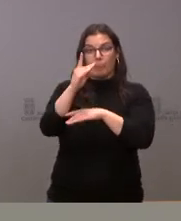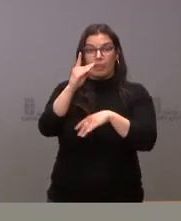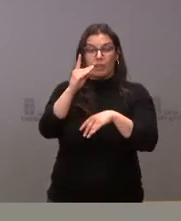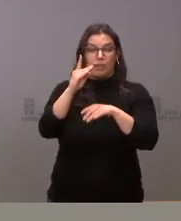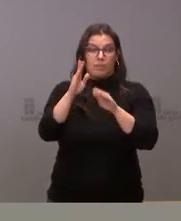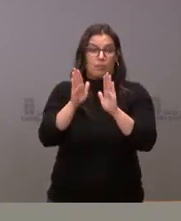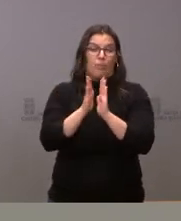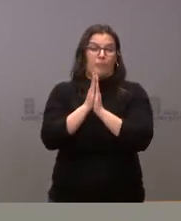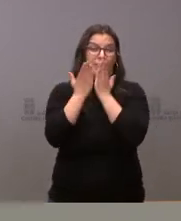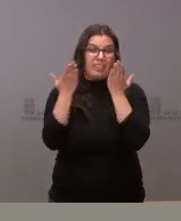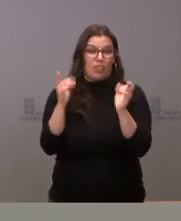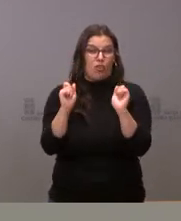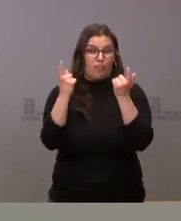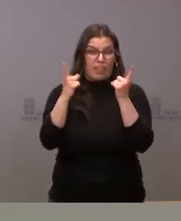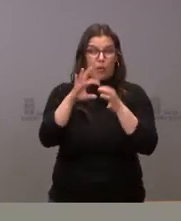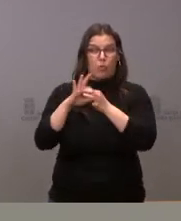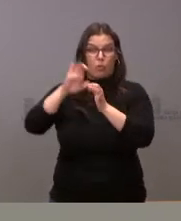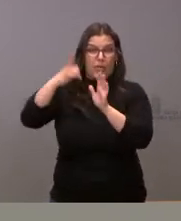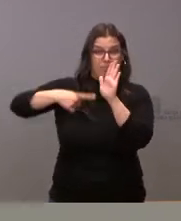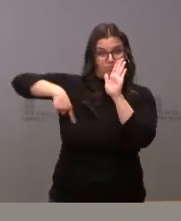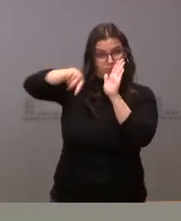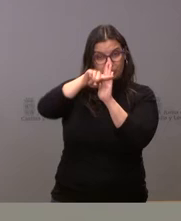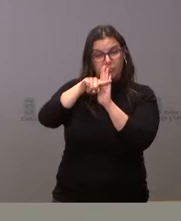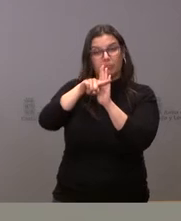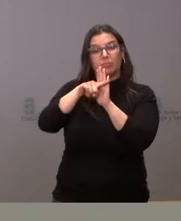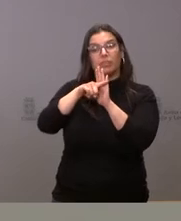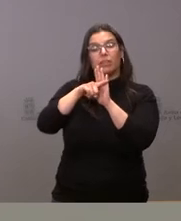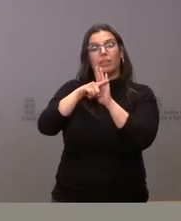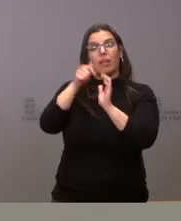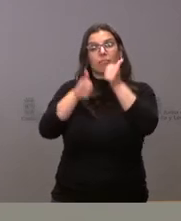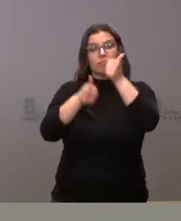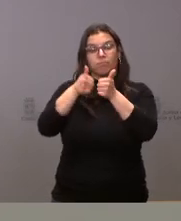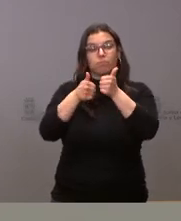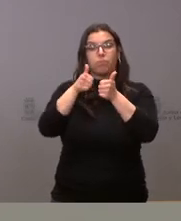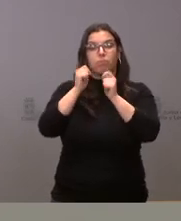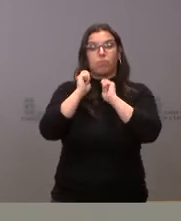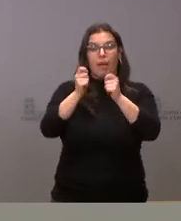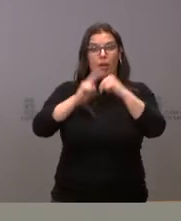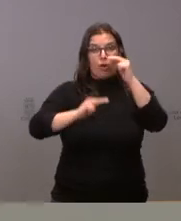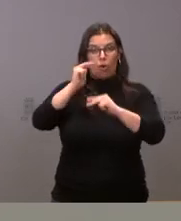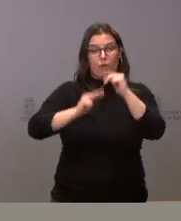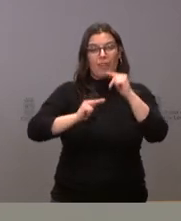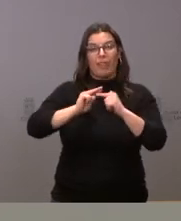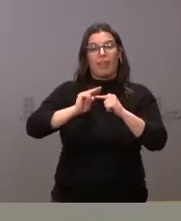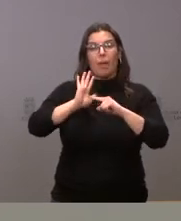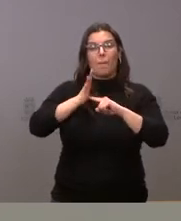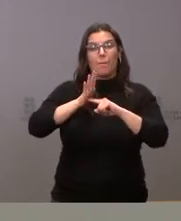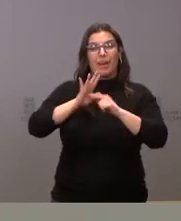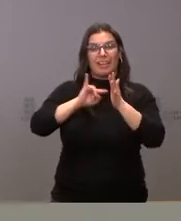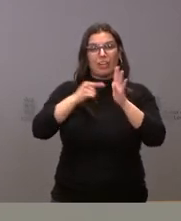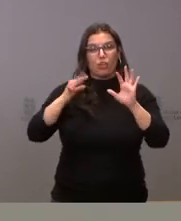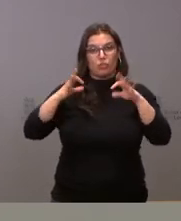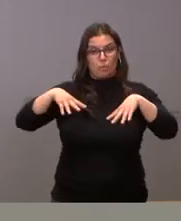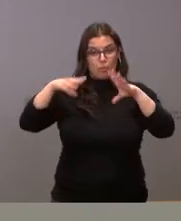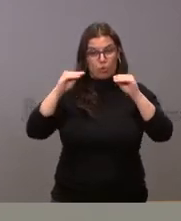este Diario Oficial de la Unión Europea, de la licitación para las obras del Parque Tecnológico de Burgos. En la fase de la que estamos hablando,